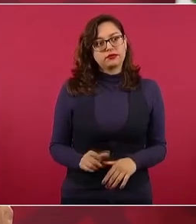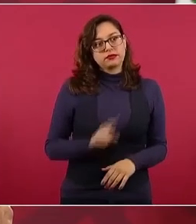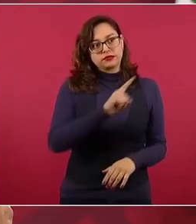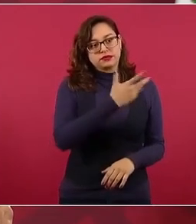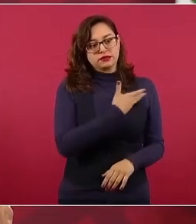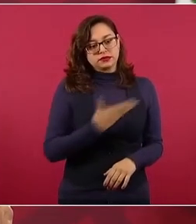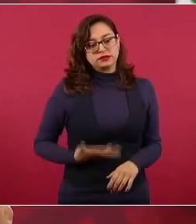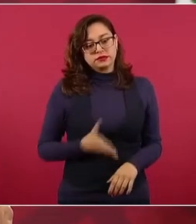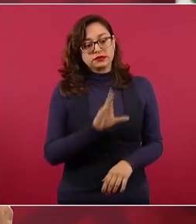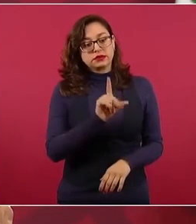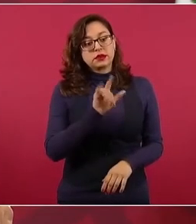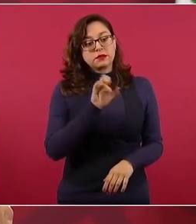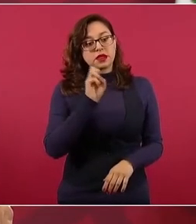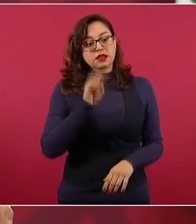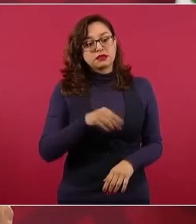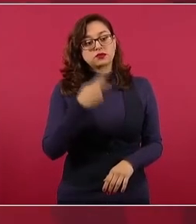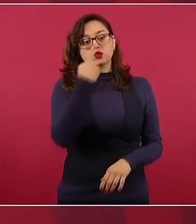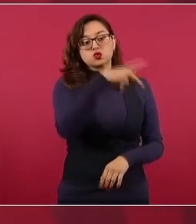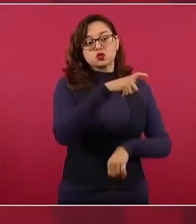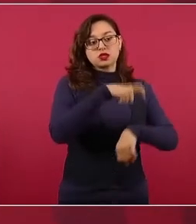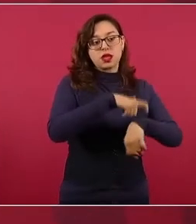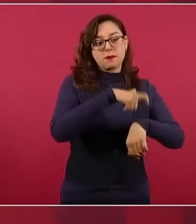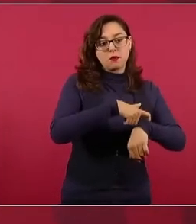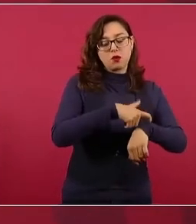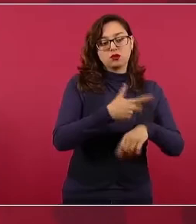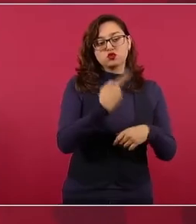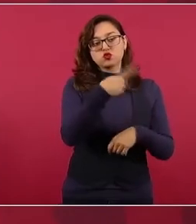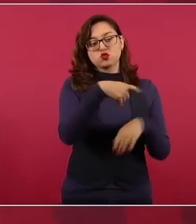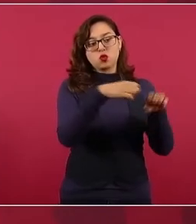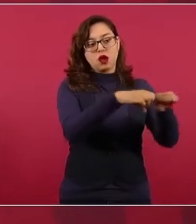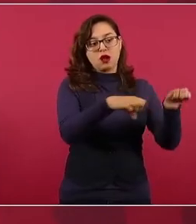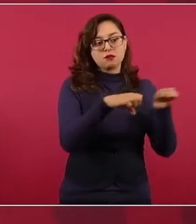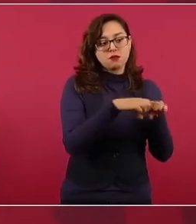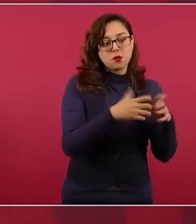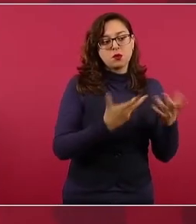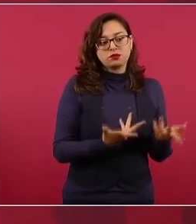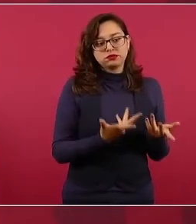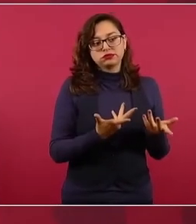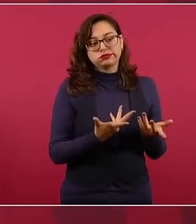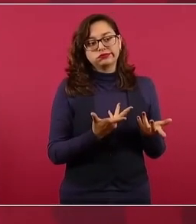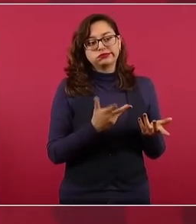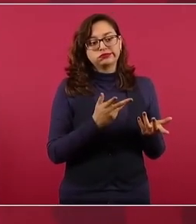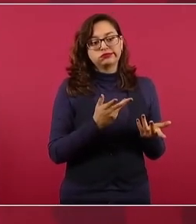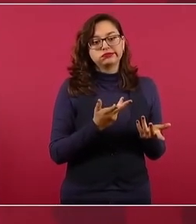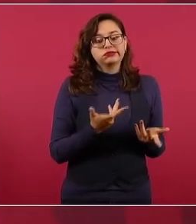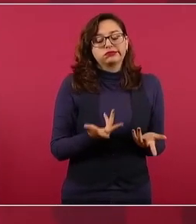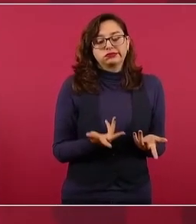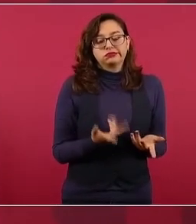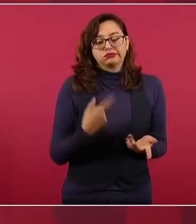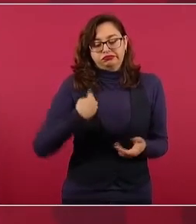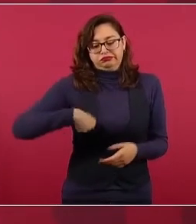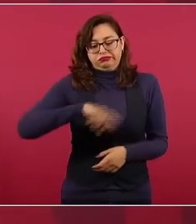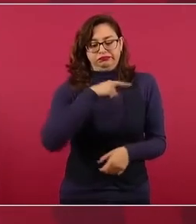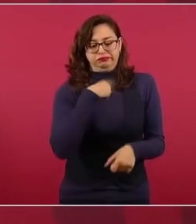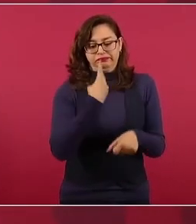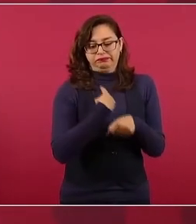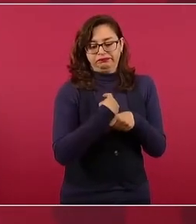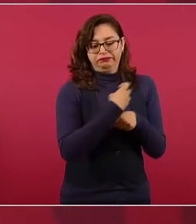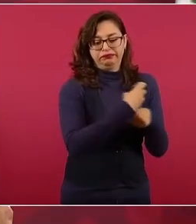el presidente Biden, su equipo. Nosotros fuimos, somos invitados